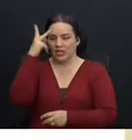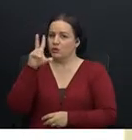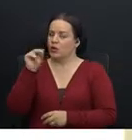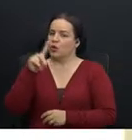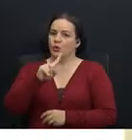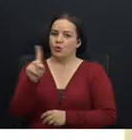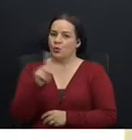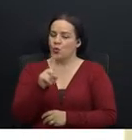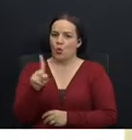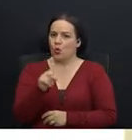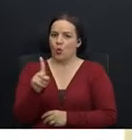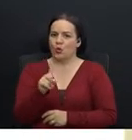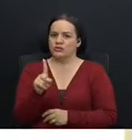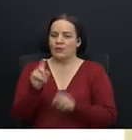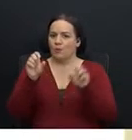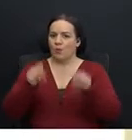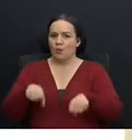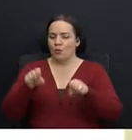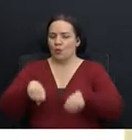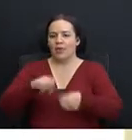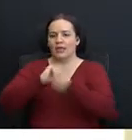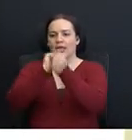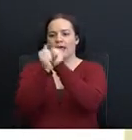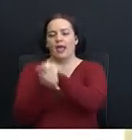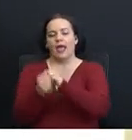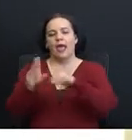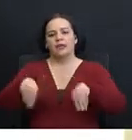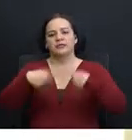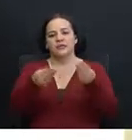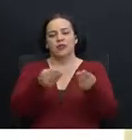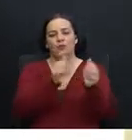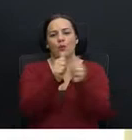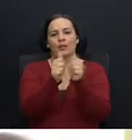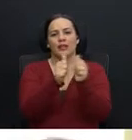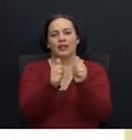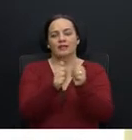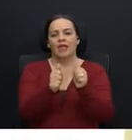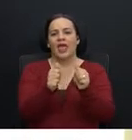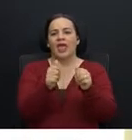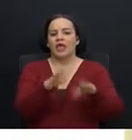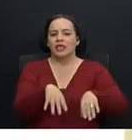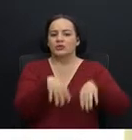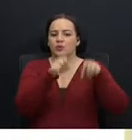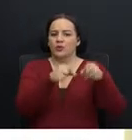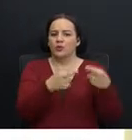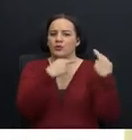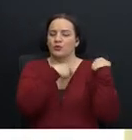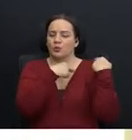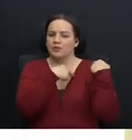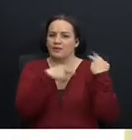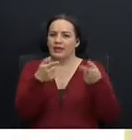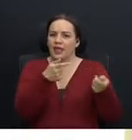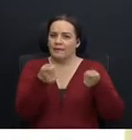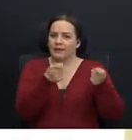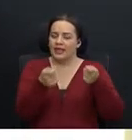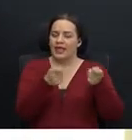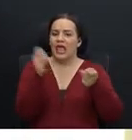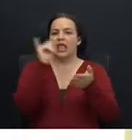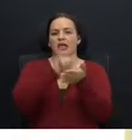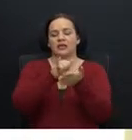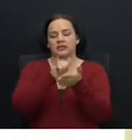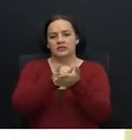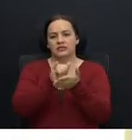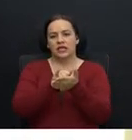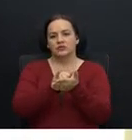asignándose competencias administrativas. Estas son algunas de las tantas observaciones que le hemos